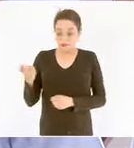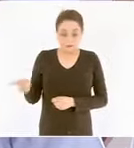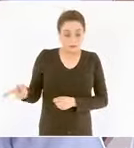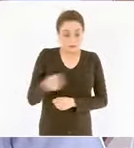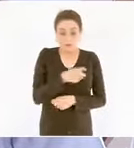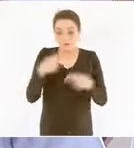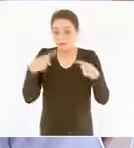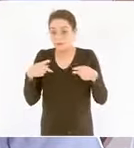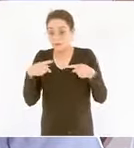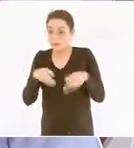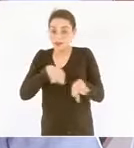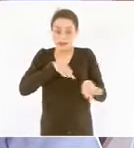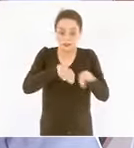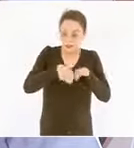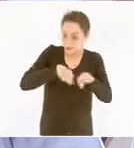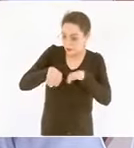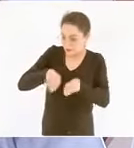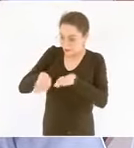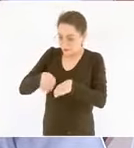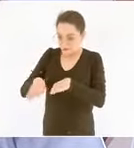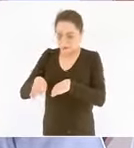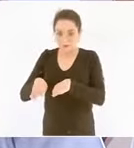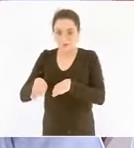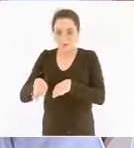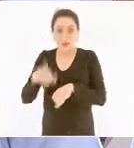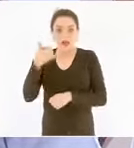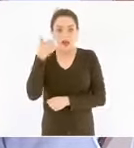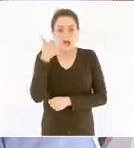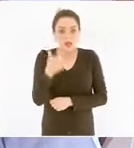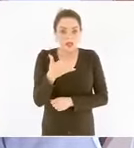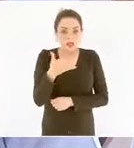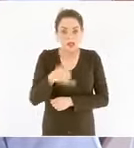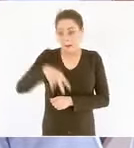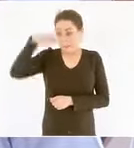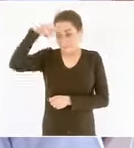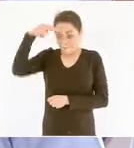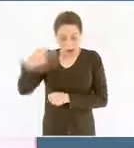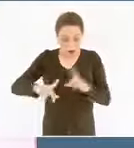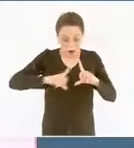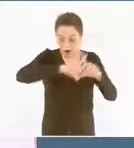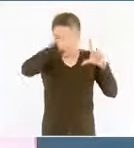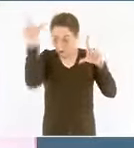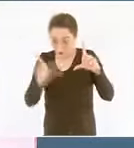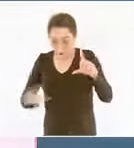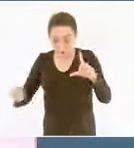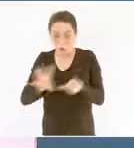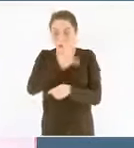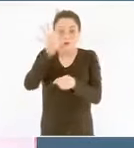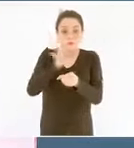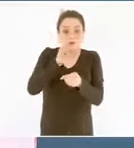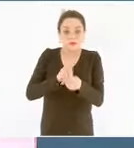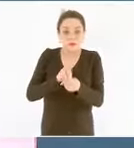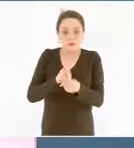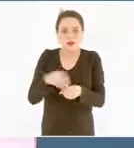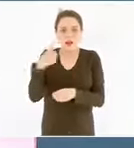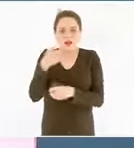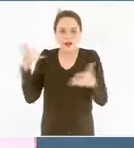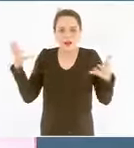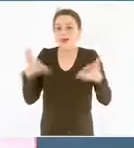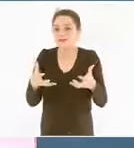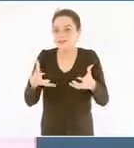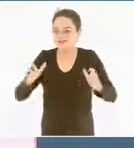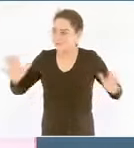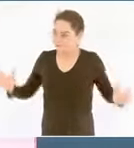y con los obreros de todo México estamos rescatando a Pemex